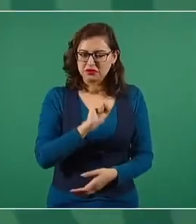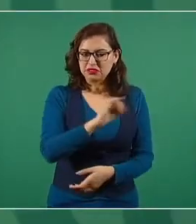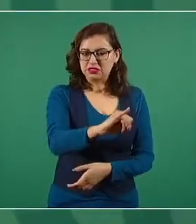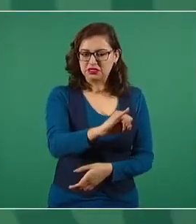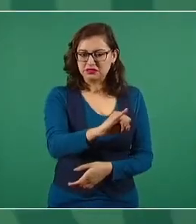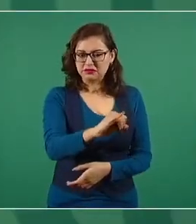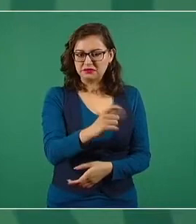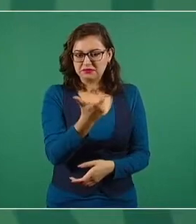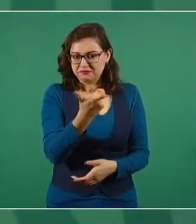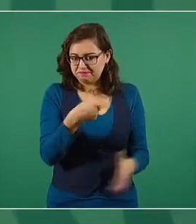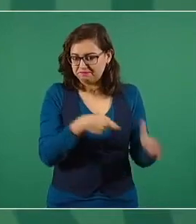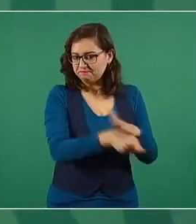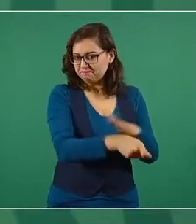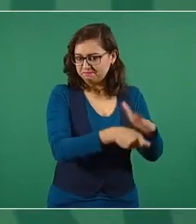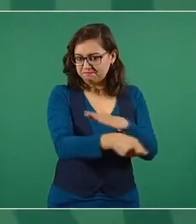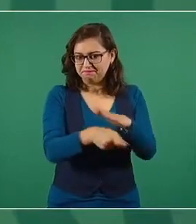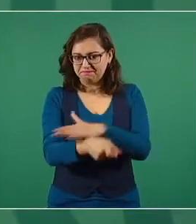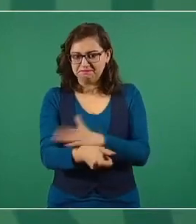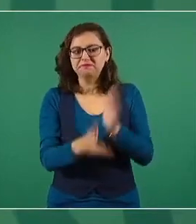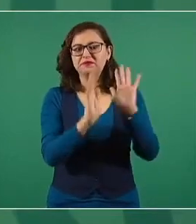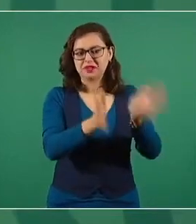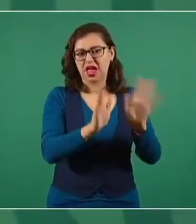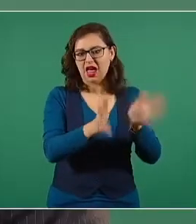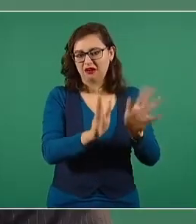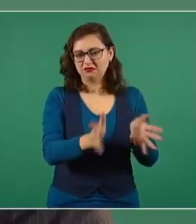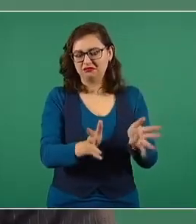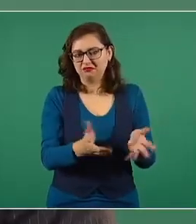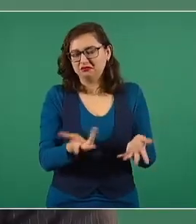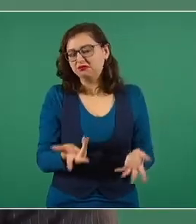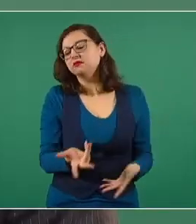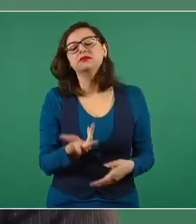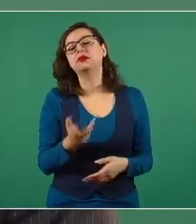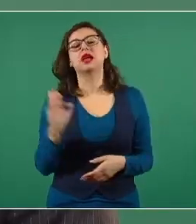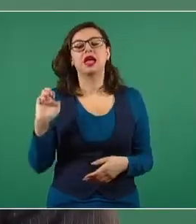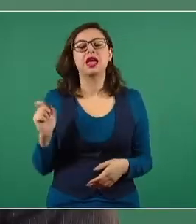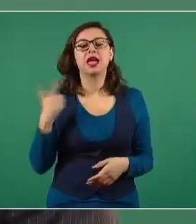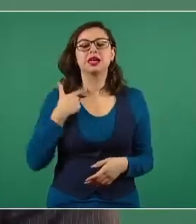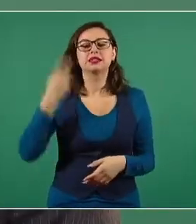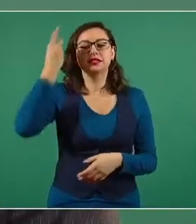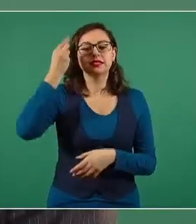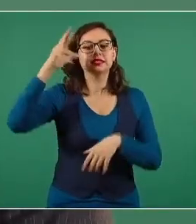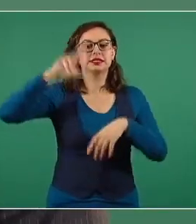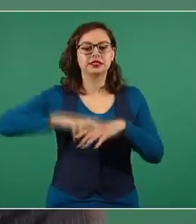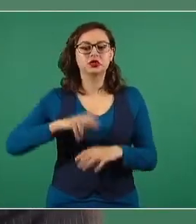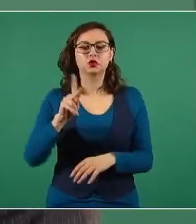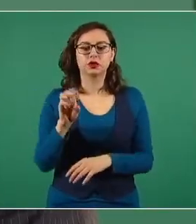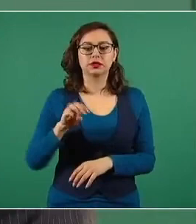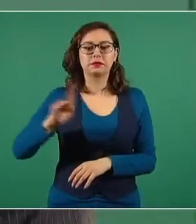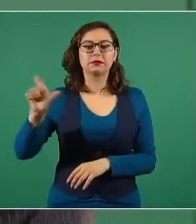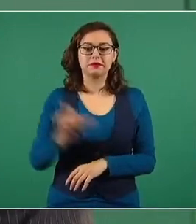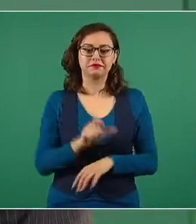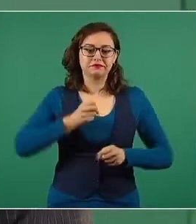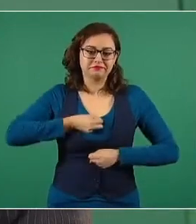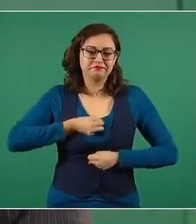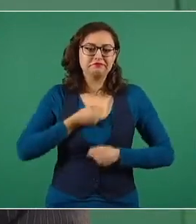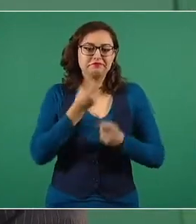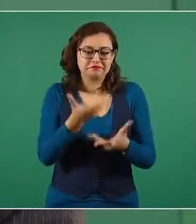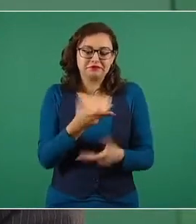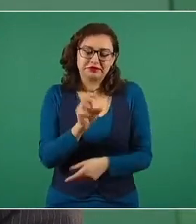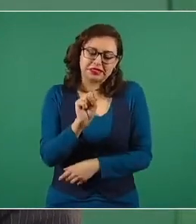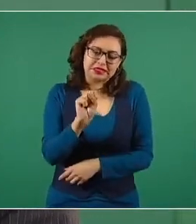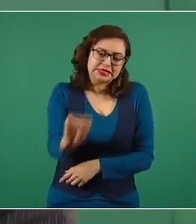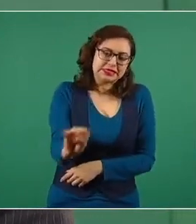El propio exdirector de Pemex lo declaró en la